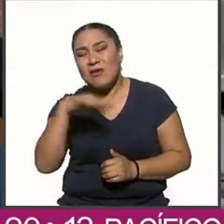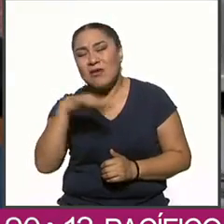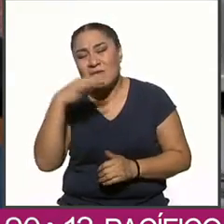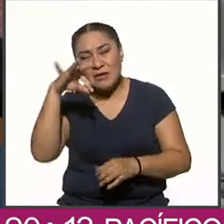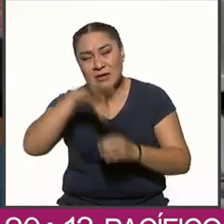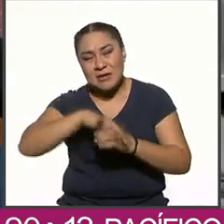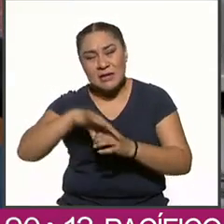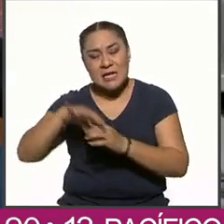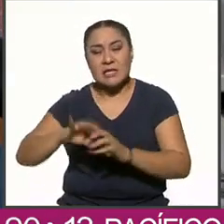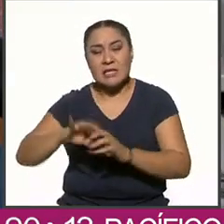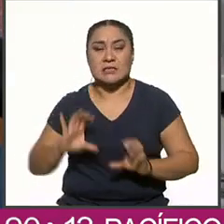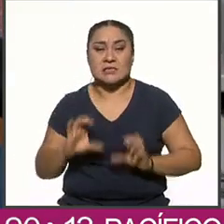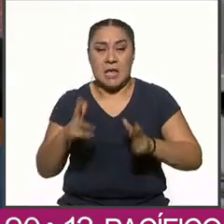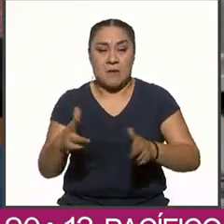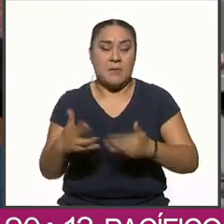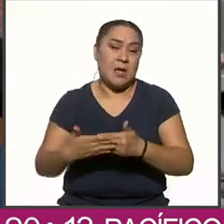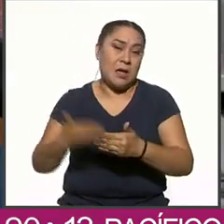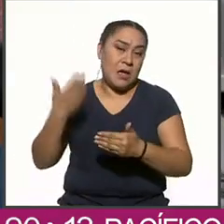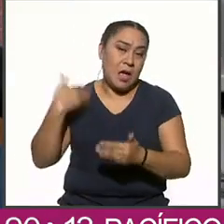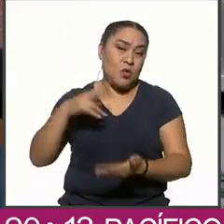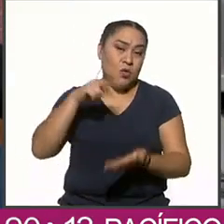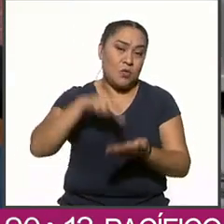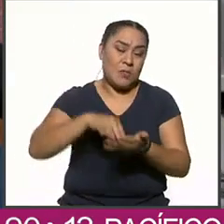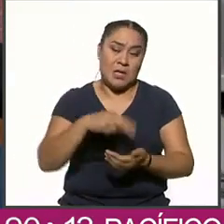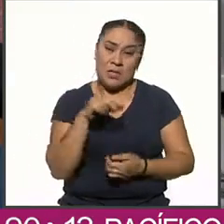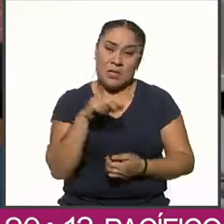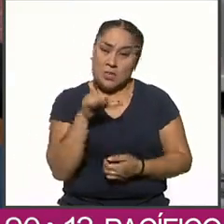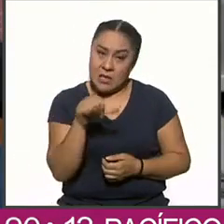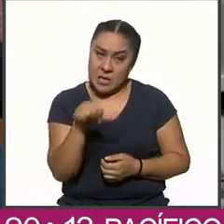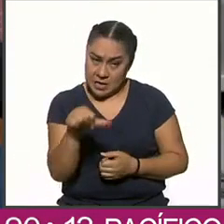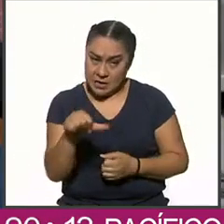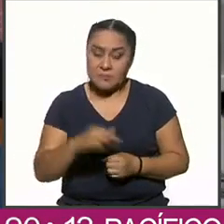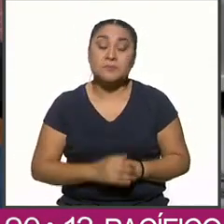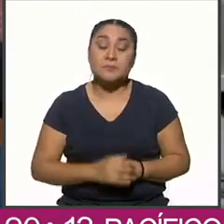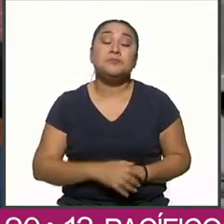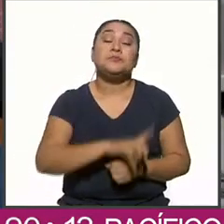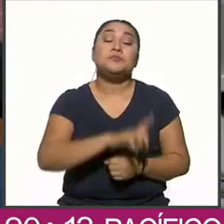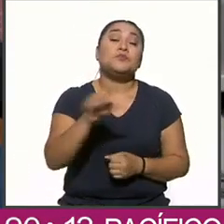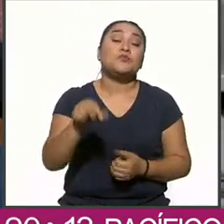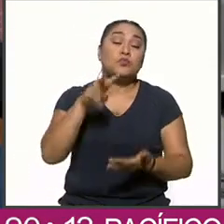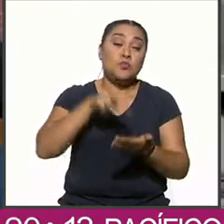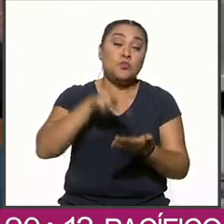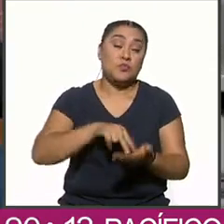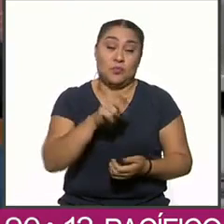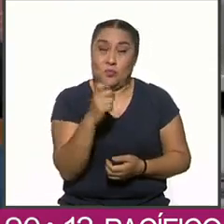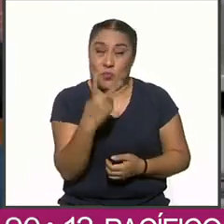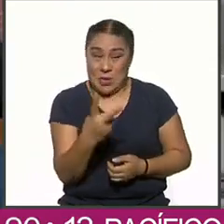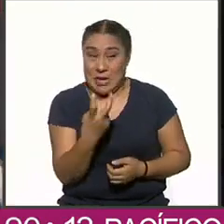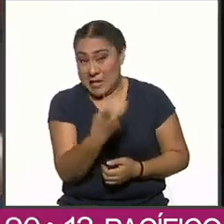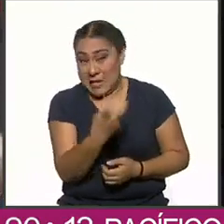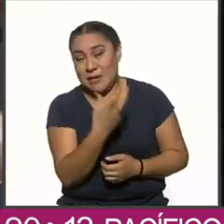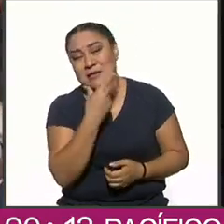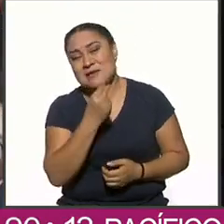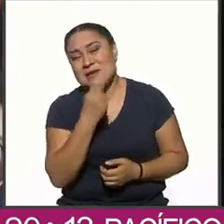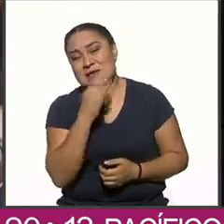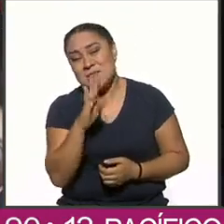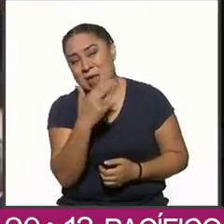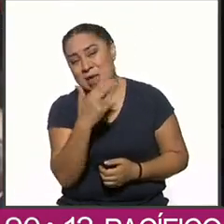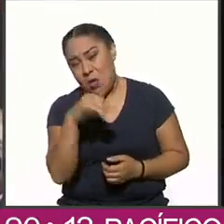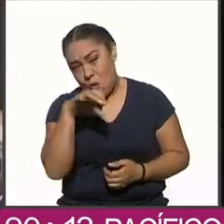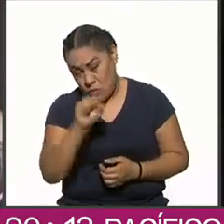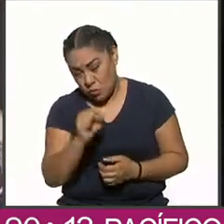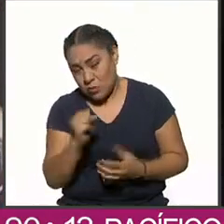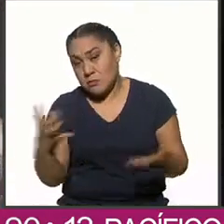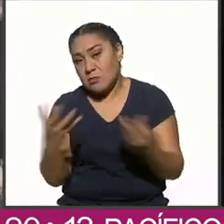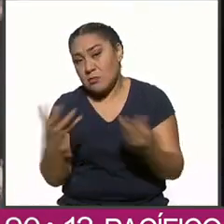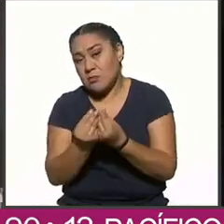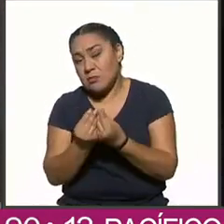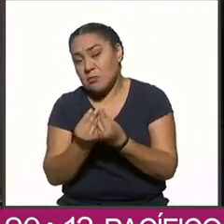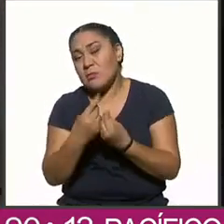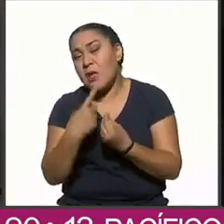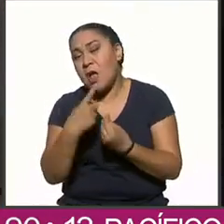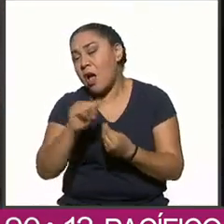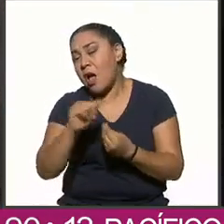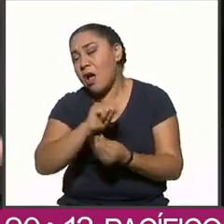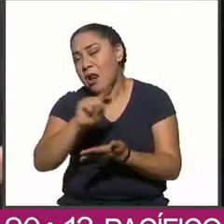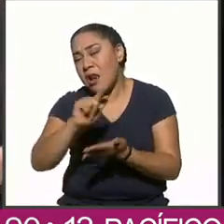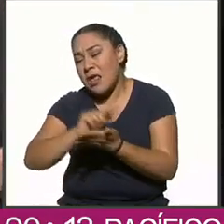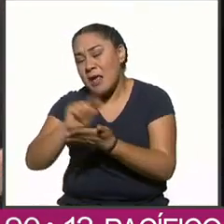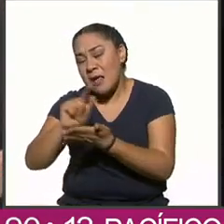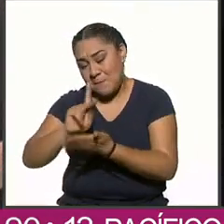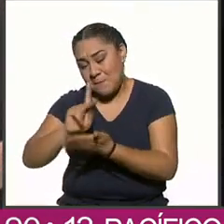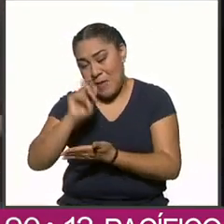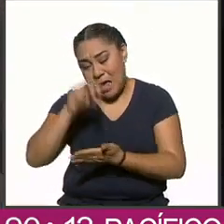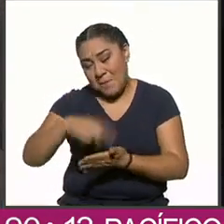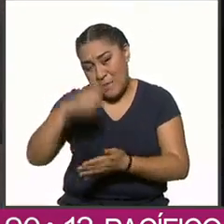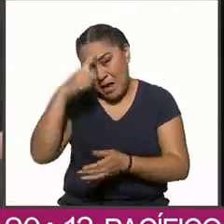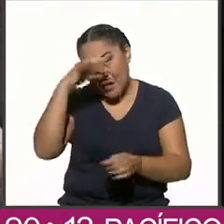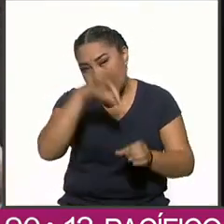Chiapas en 2016. En 2022, Baños encabezó el equipo jurídico del PAN para las elecciones